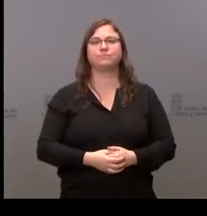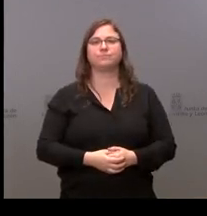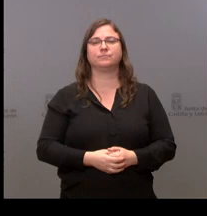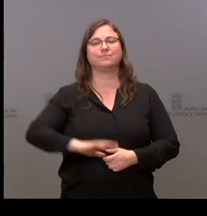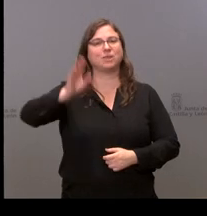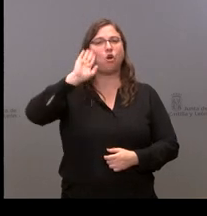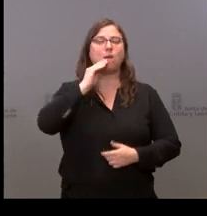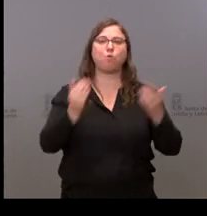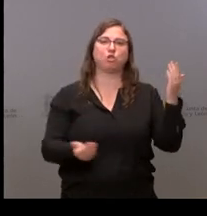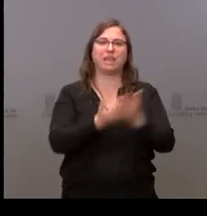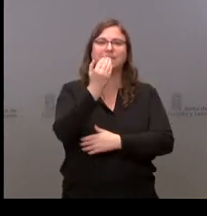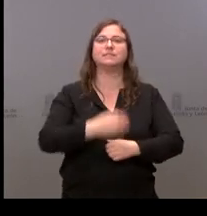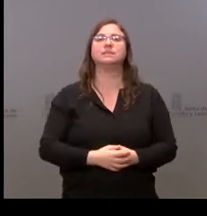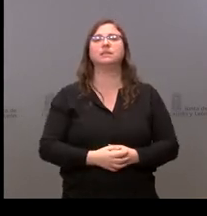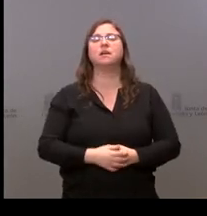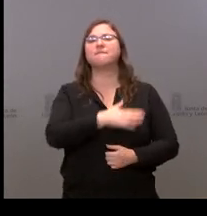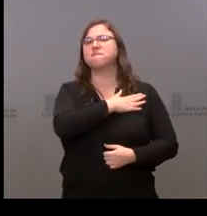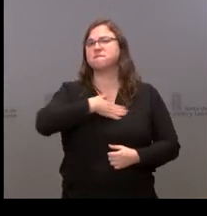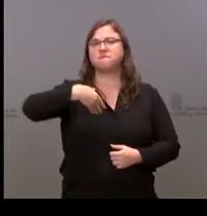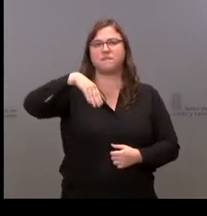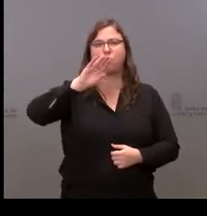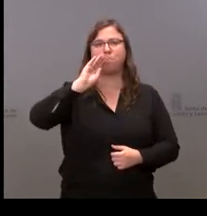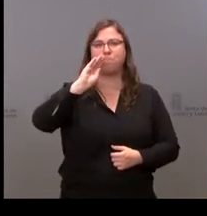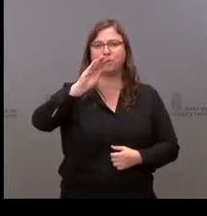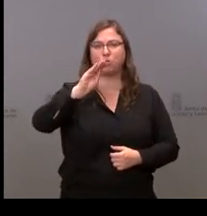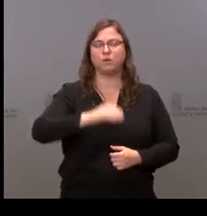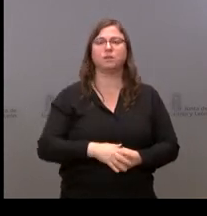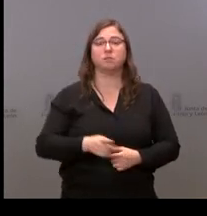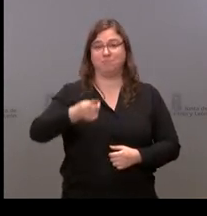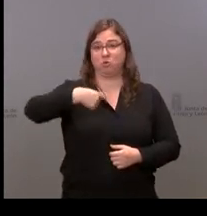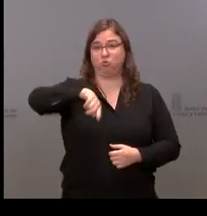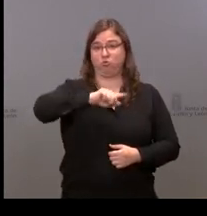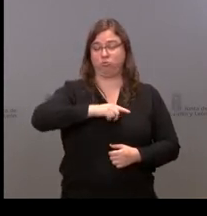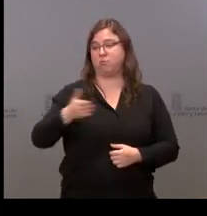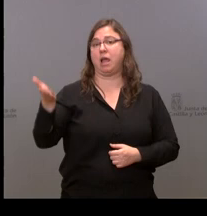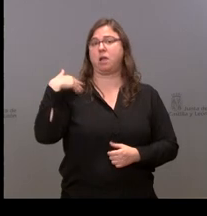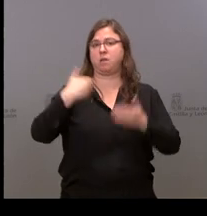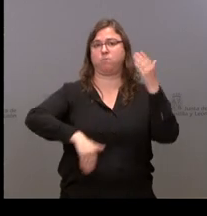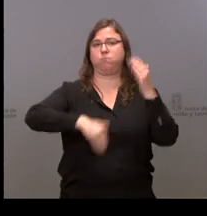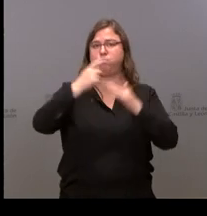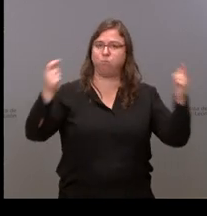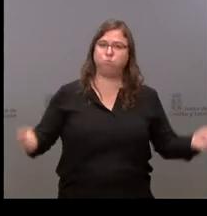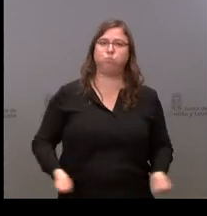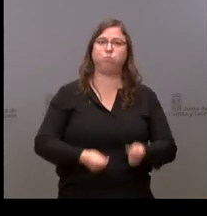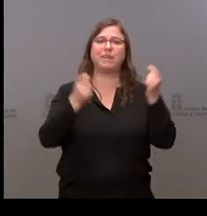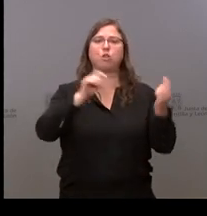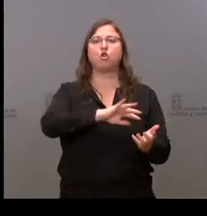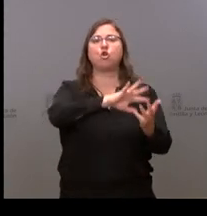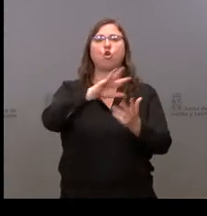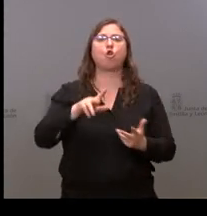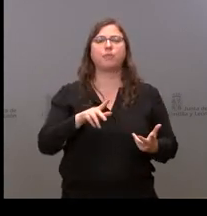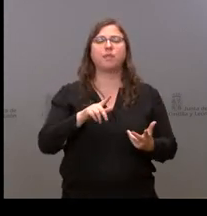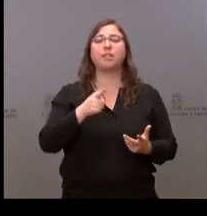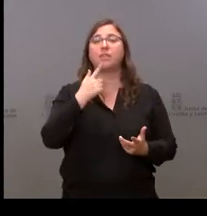Hola, buenos días. Yo quería preguntar. Nosotros hemos publicado ayer una noticia según la cual el